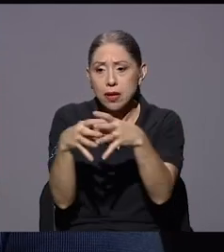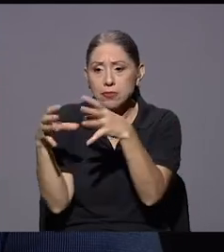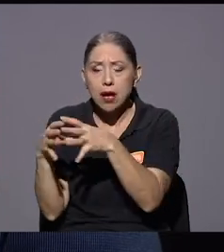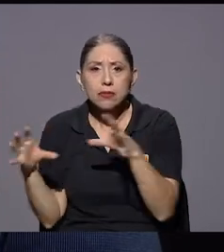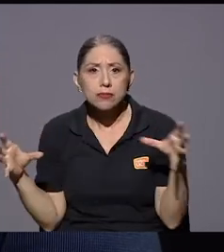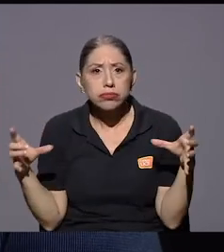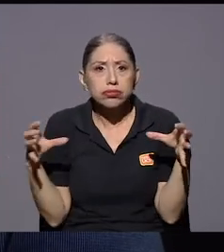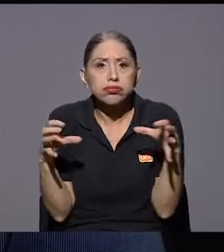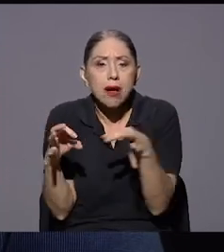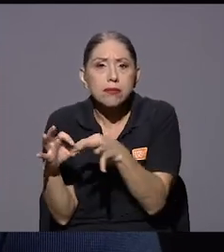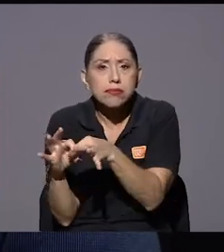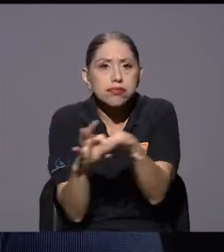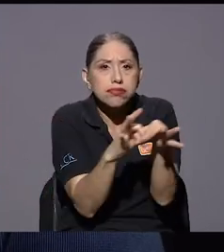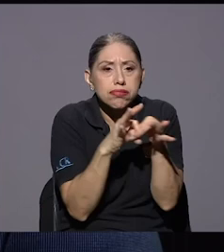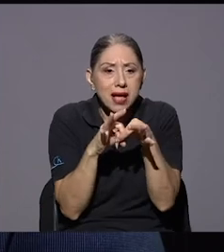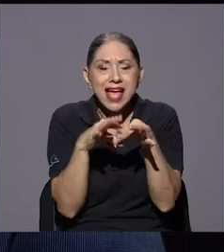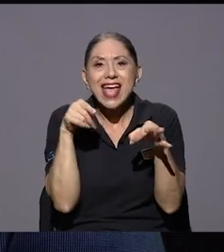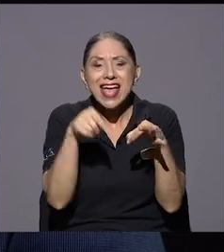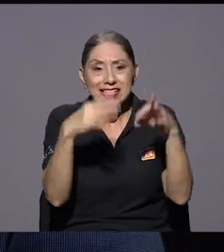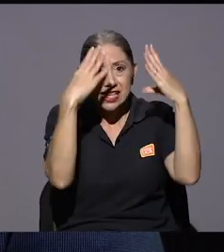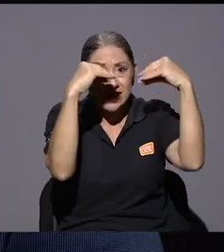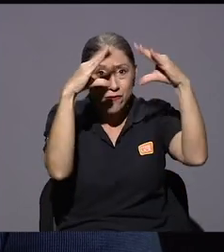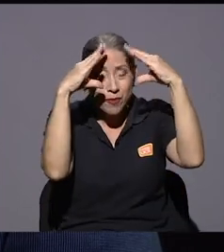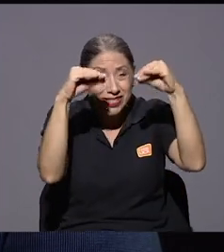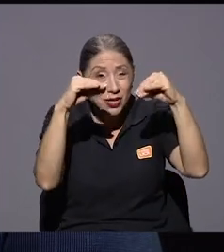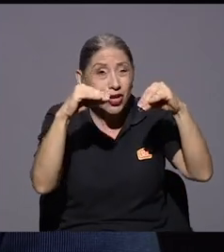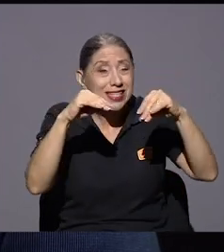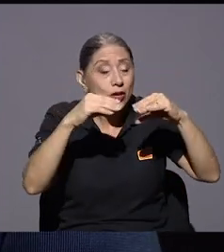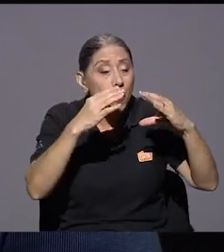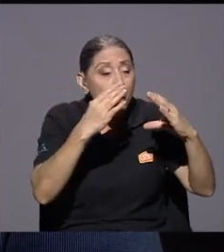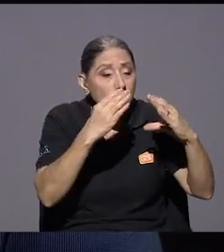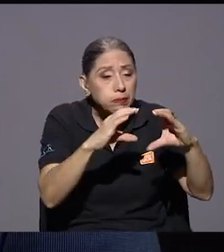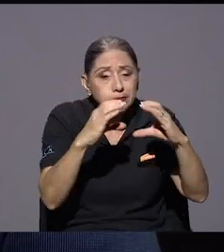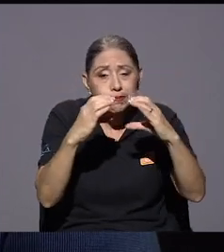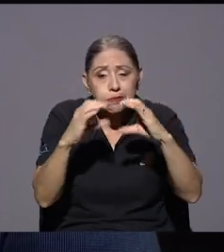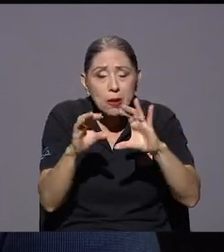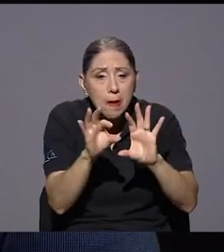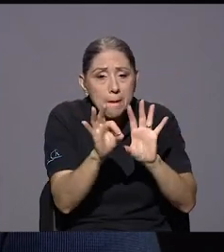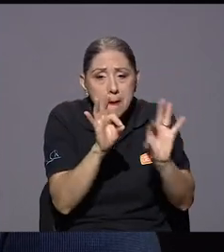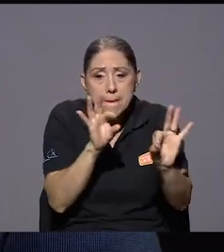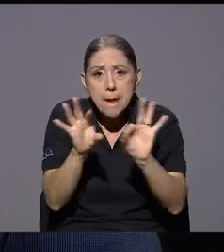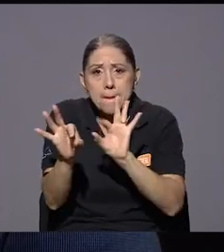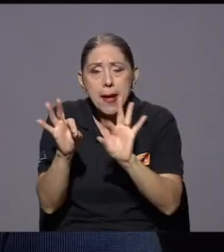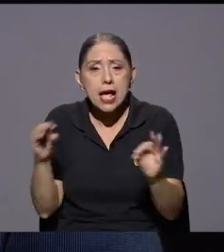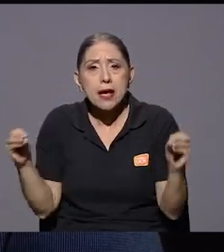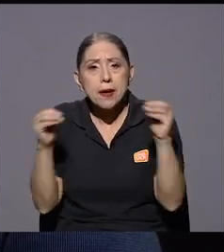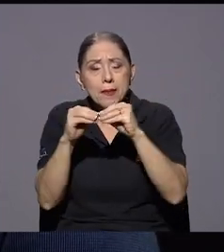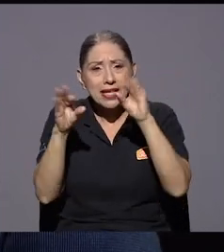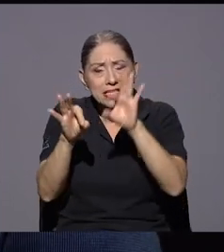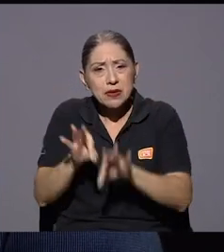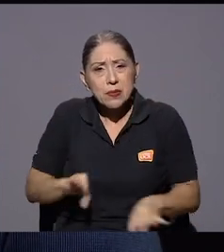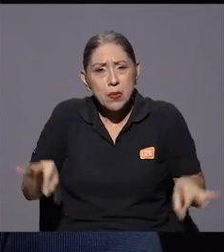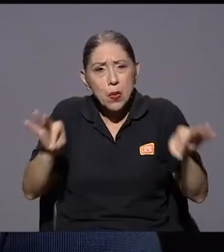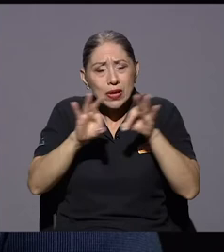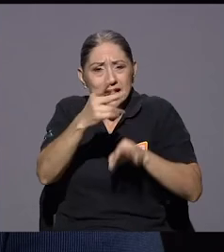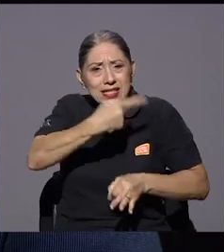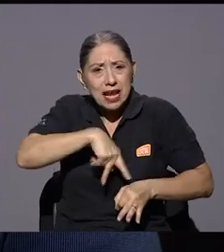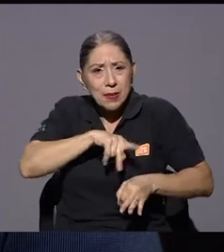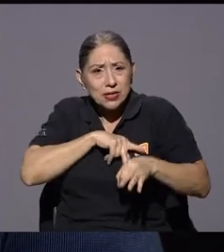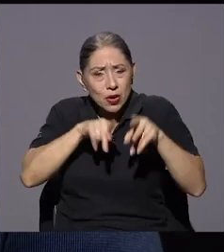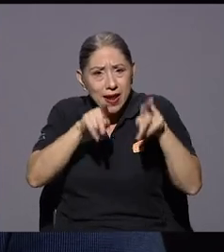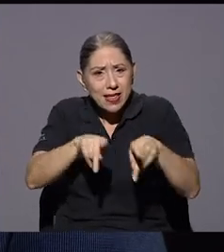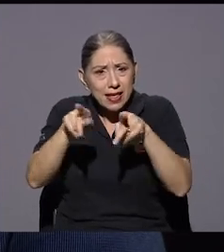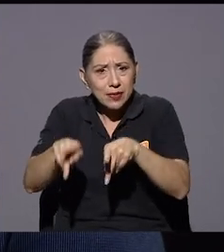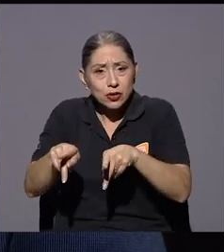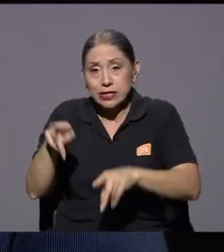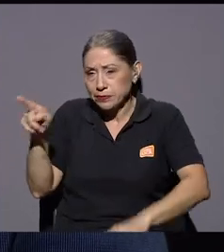iban micro segmentadas según digamos que los elementos más importantes de la personalidad de las personas o